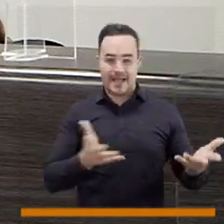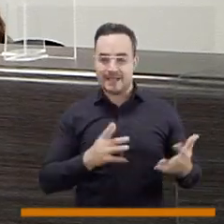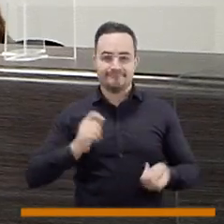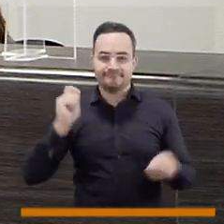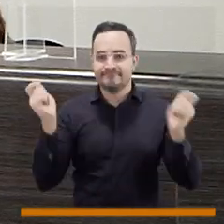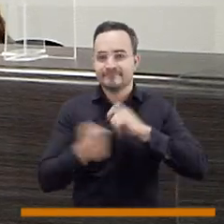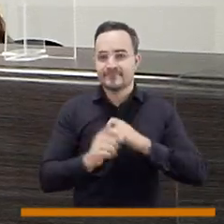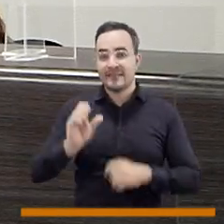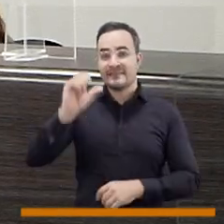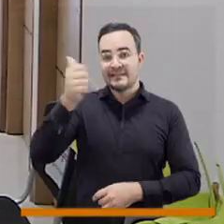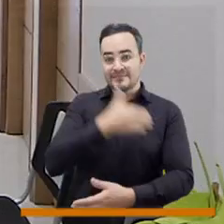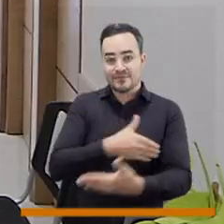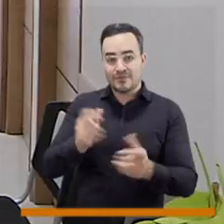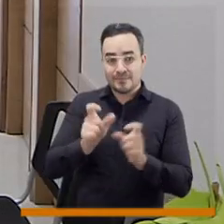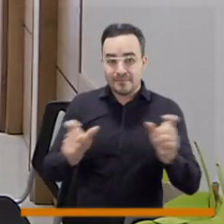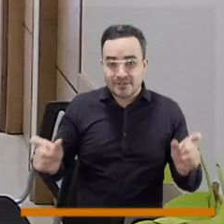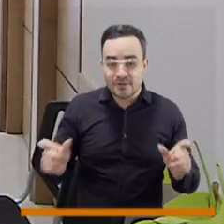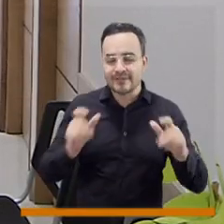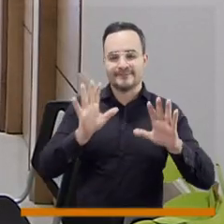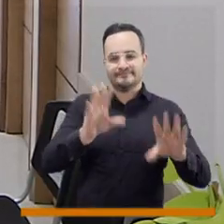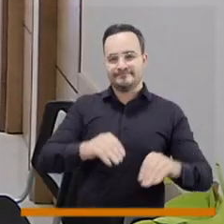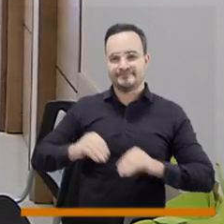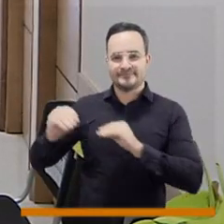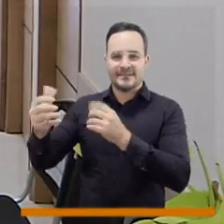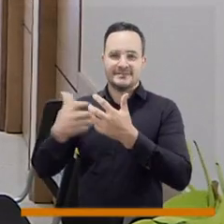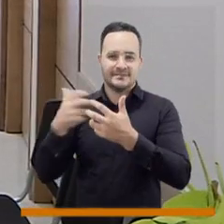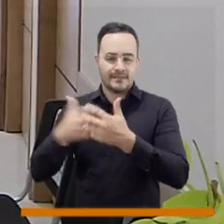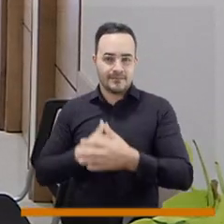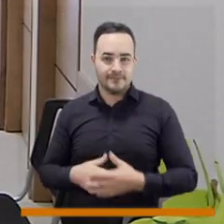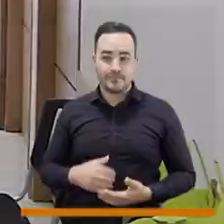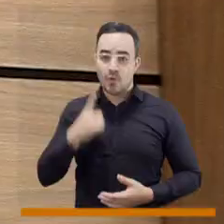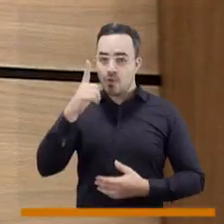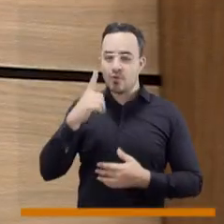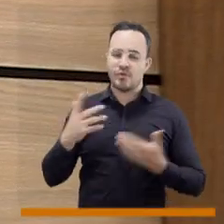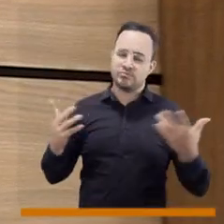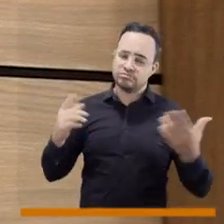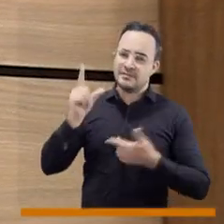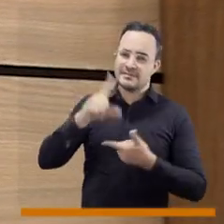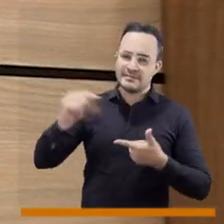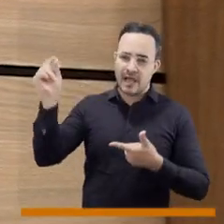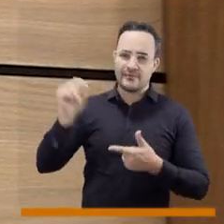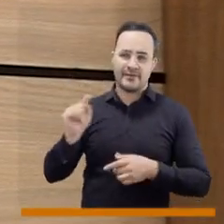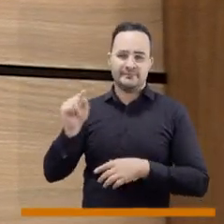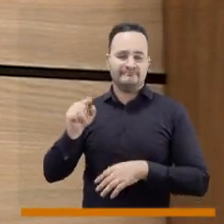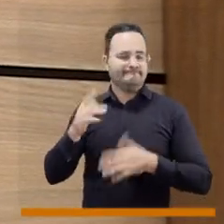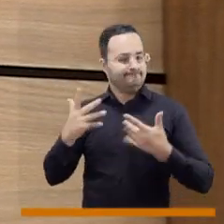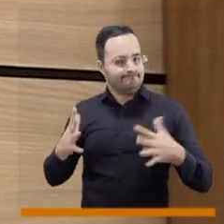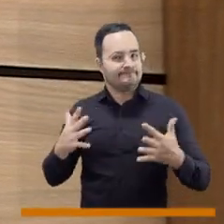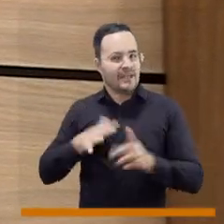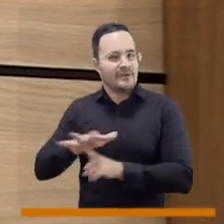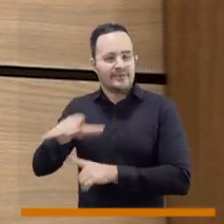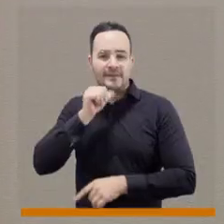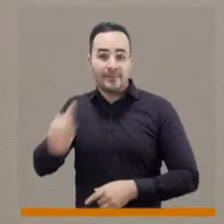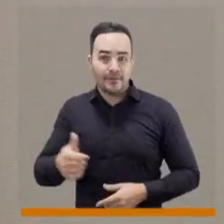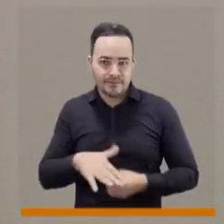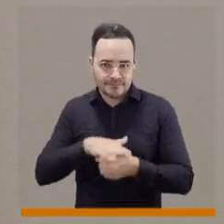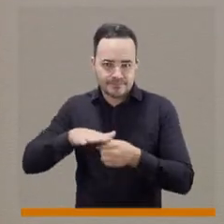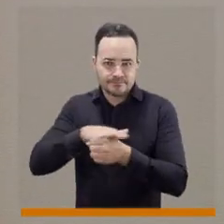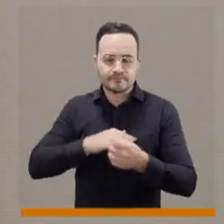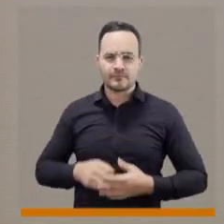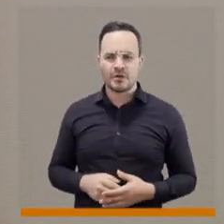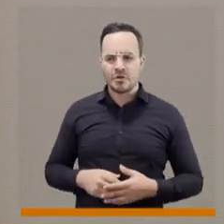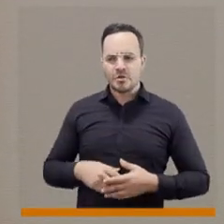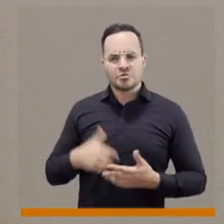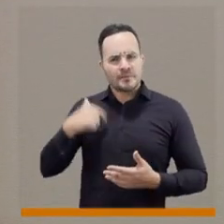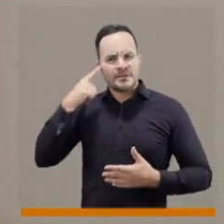trasladar cerca de 10 millones de colombianos. Eso puede haber aporreado un poco las carteras. Y obviamente la sinestralidad sabía salud. Yo estoy seguro que esto ha ido mejorando